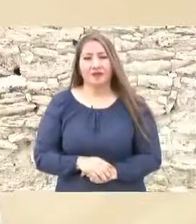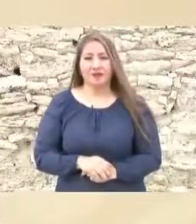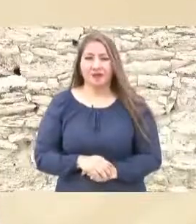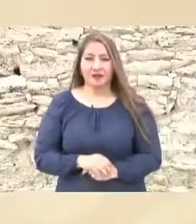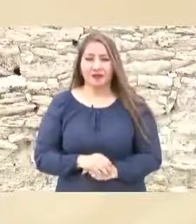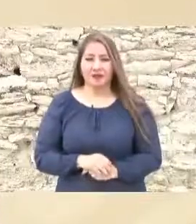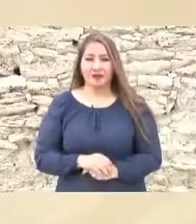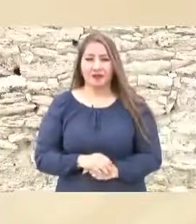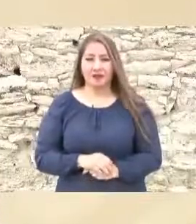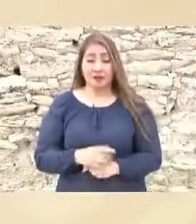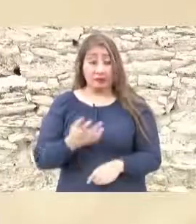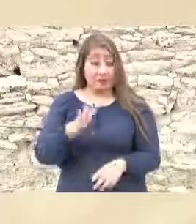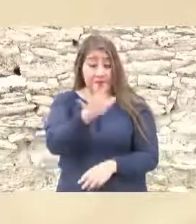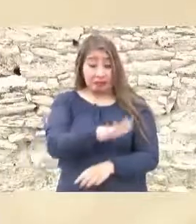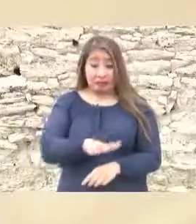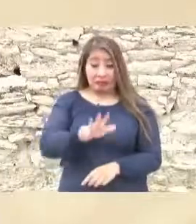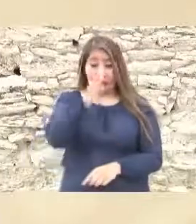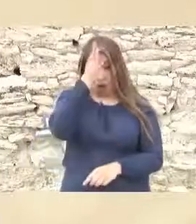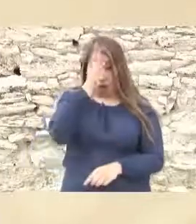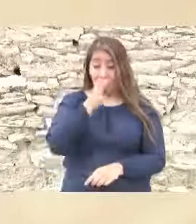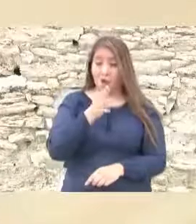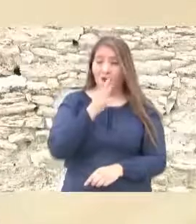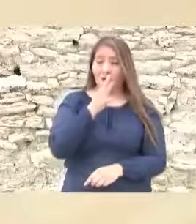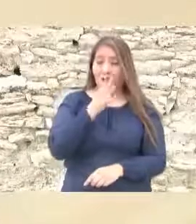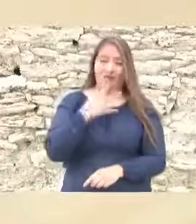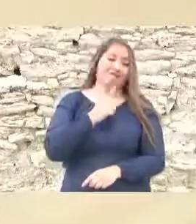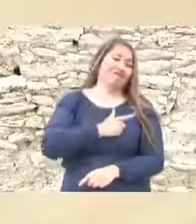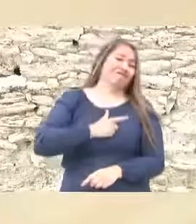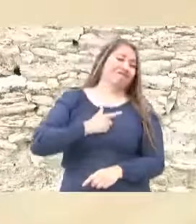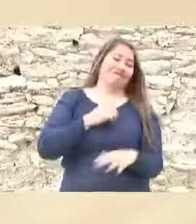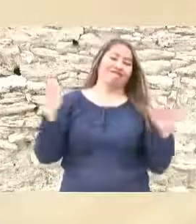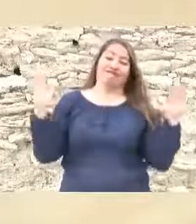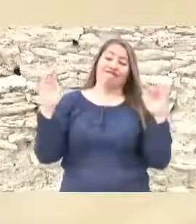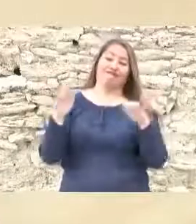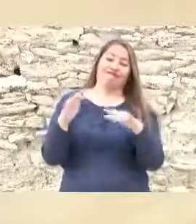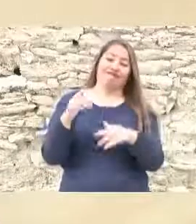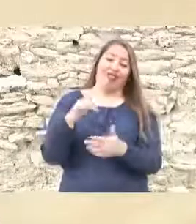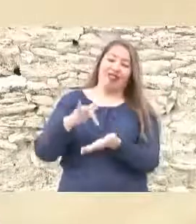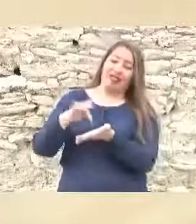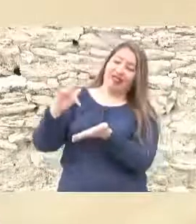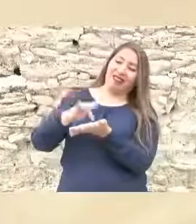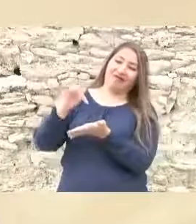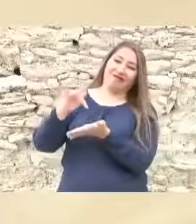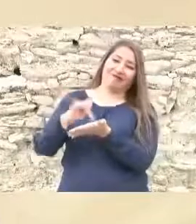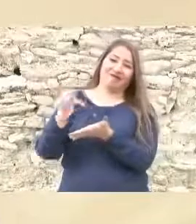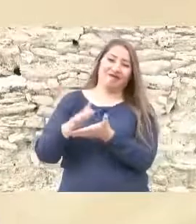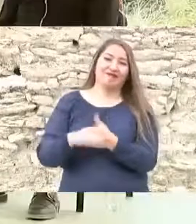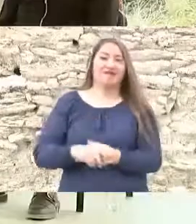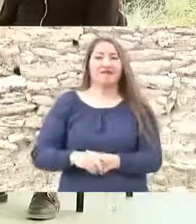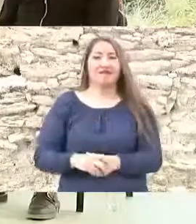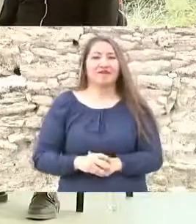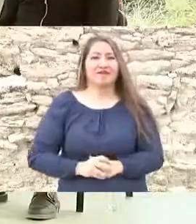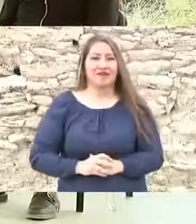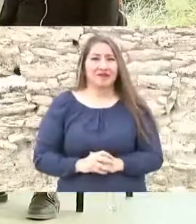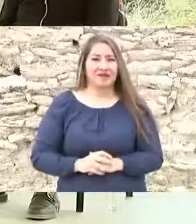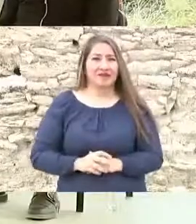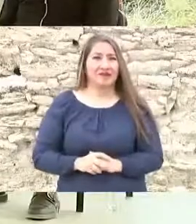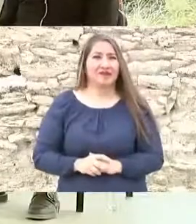del estado de Coahuila nos da mucho gusto estar aquí muchas gracias a los